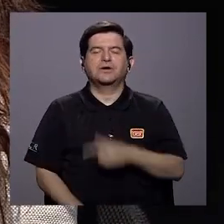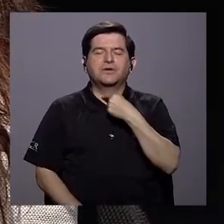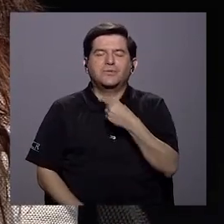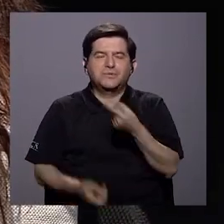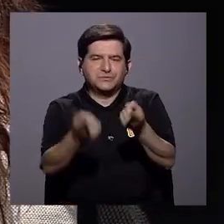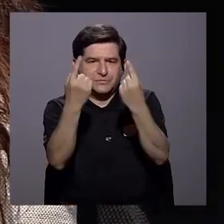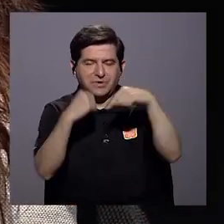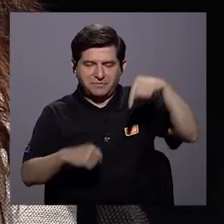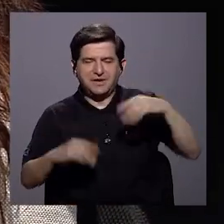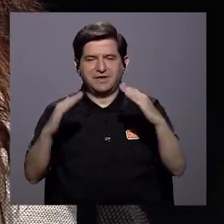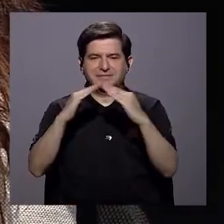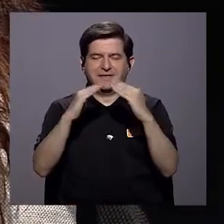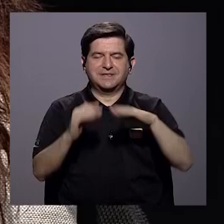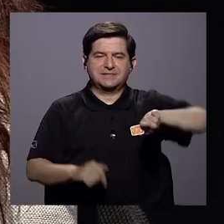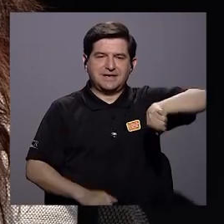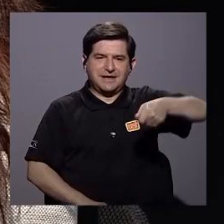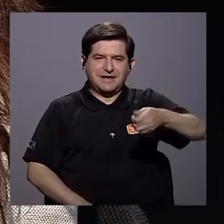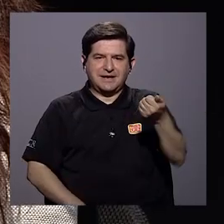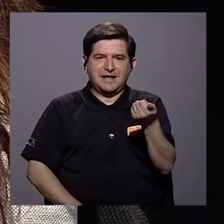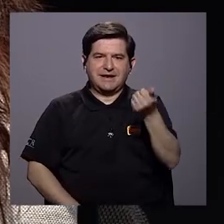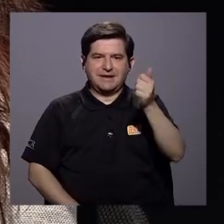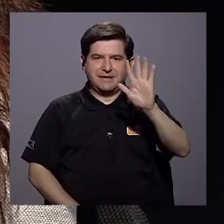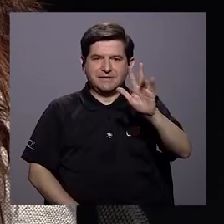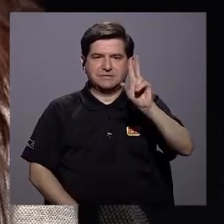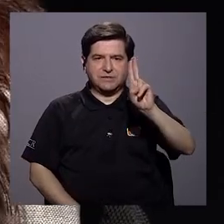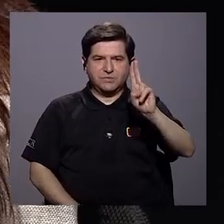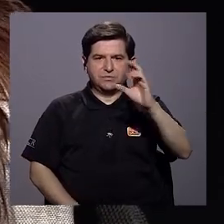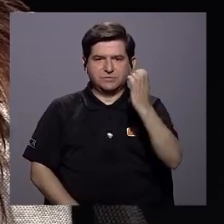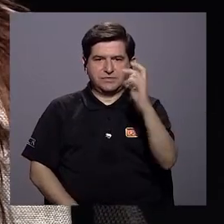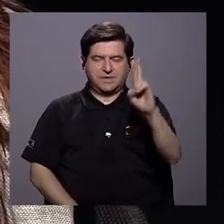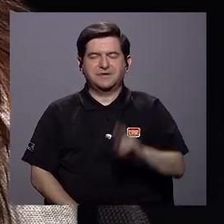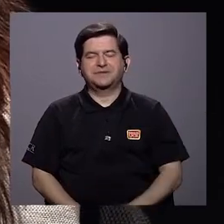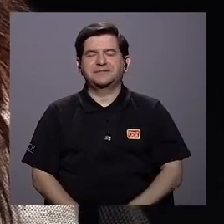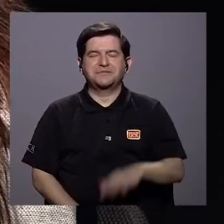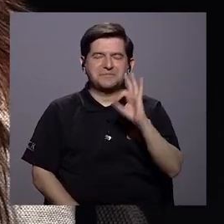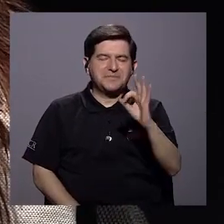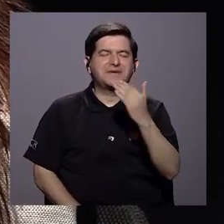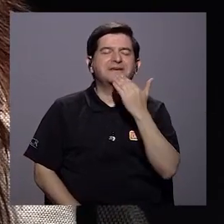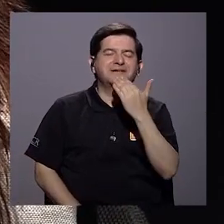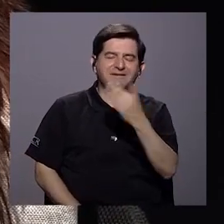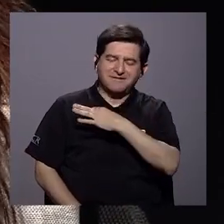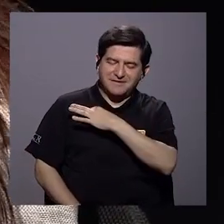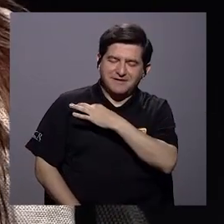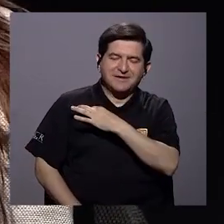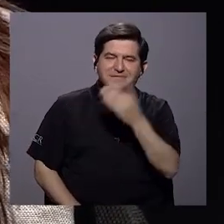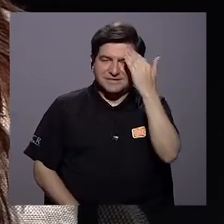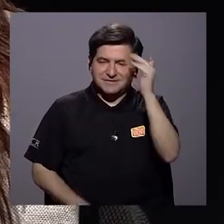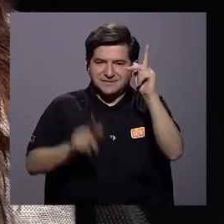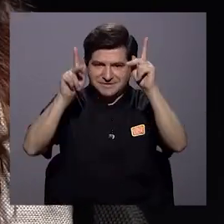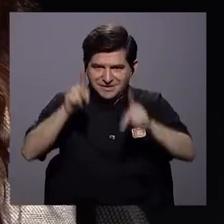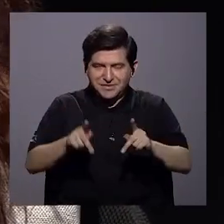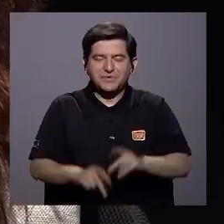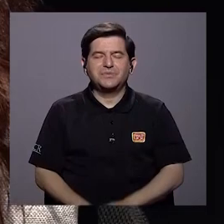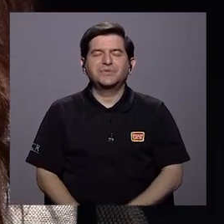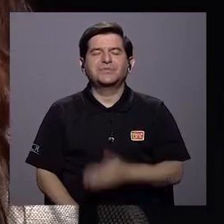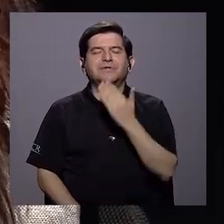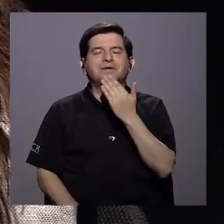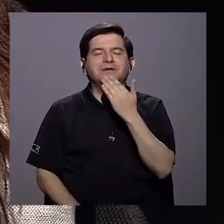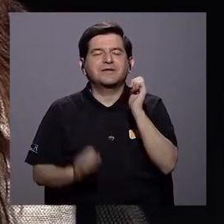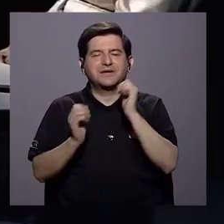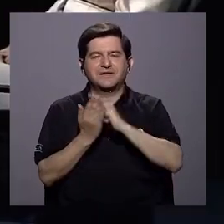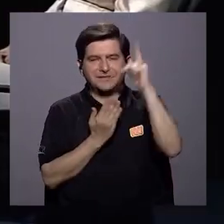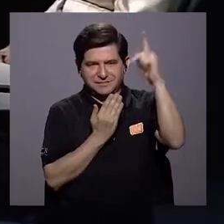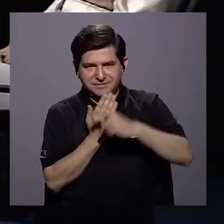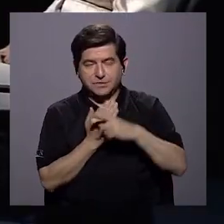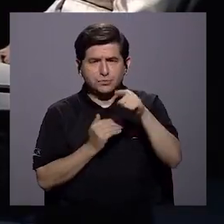tenerla acá en nuestra casa, el Canal 15, Universidad de Costa Rica. ¿Cómo está? Muy bien, muchas gracias por la invitación. Un saludo a la audiencia y muy agradecida con el